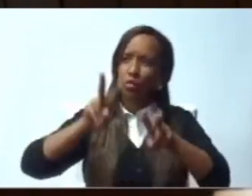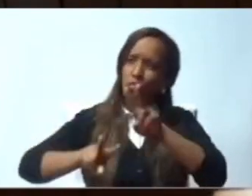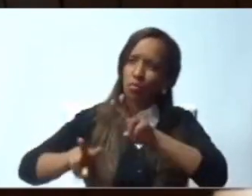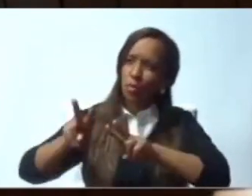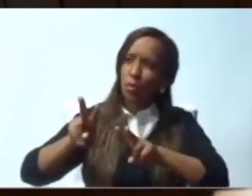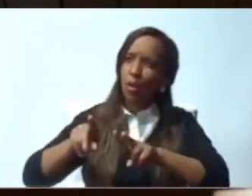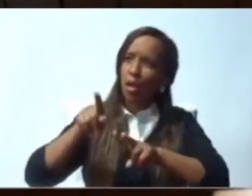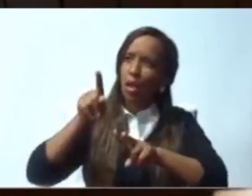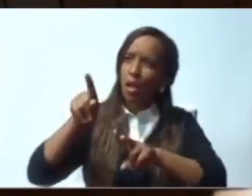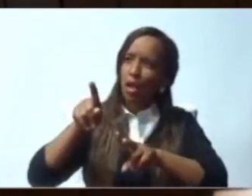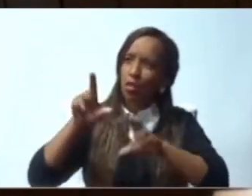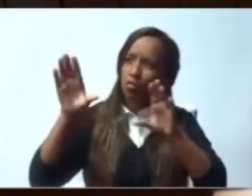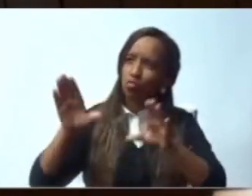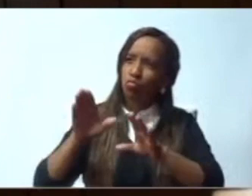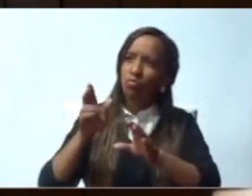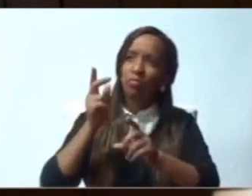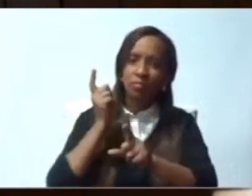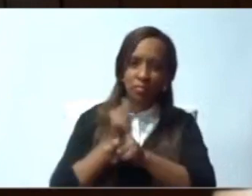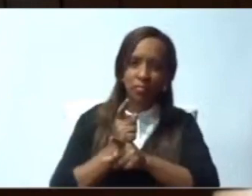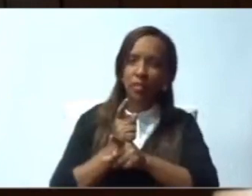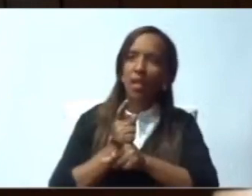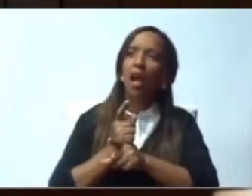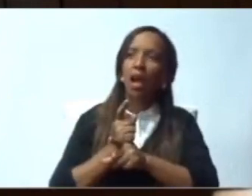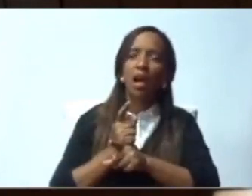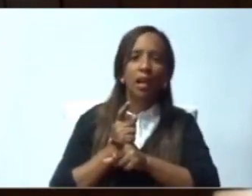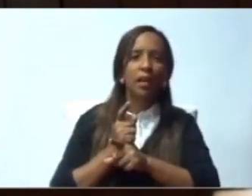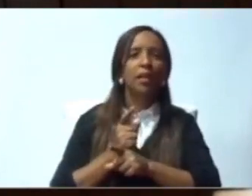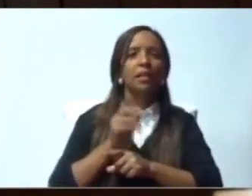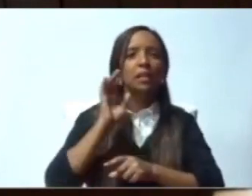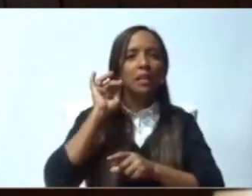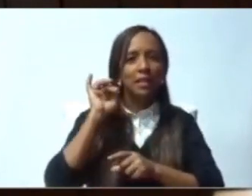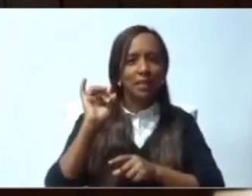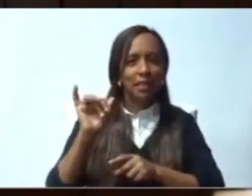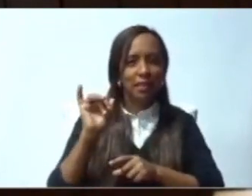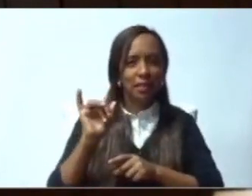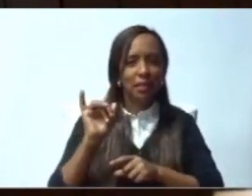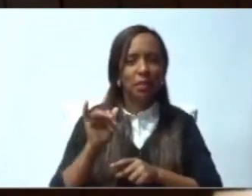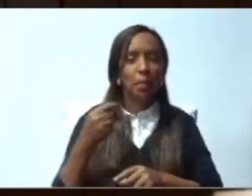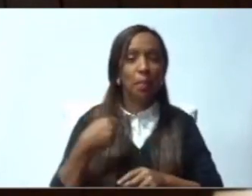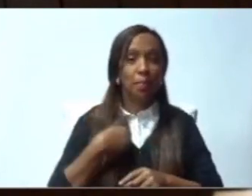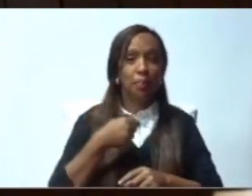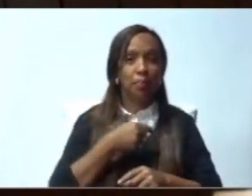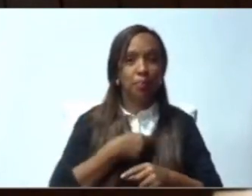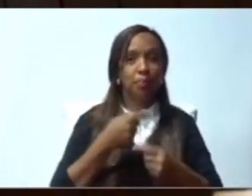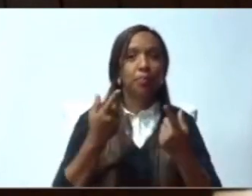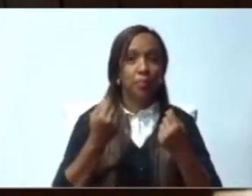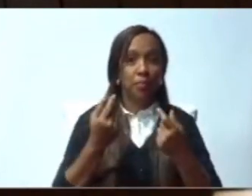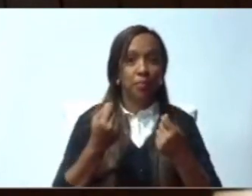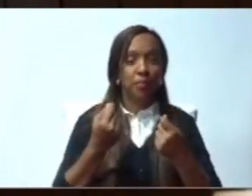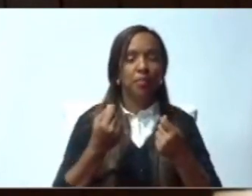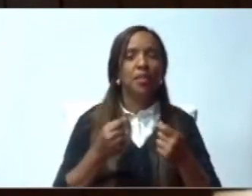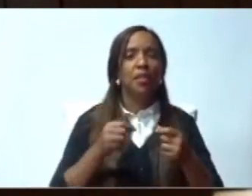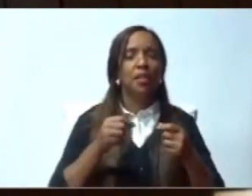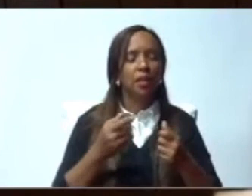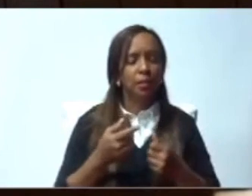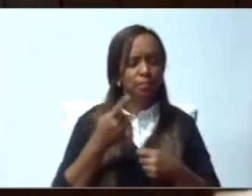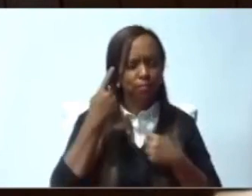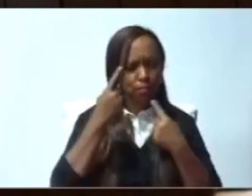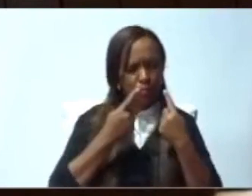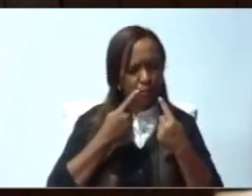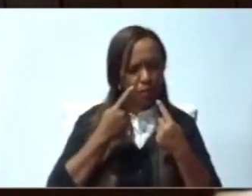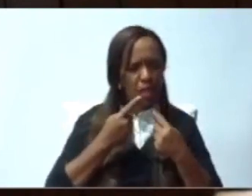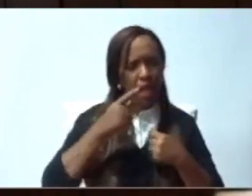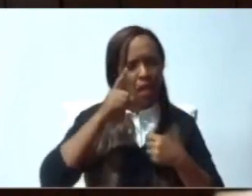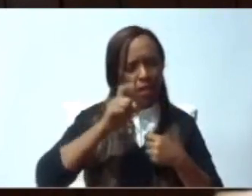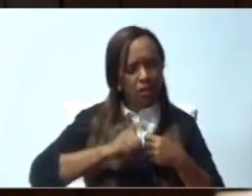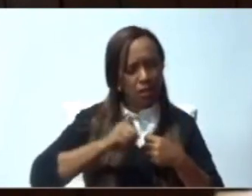motivado a nosotros que por primera vez en la historia de este Congreso de la República Dominicana valora